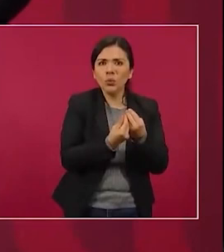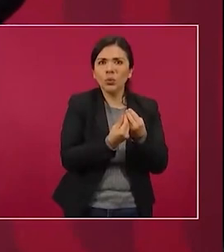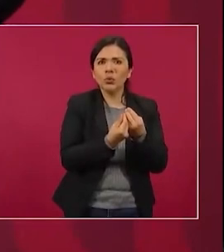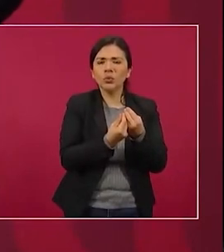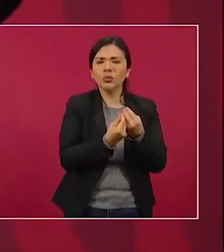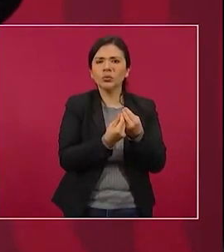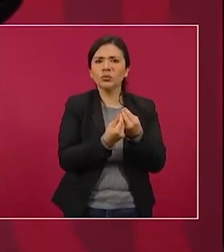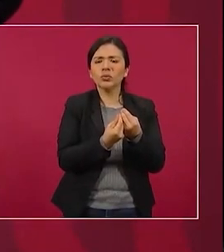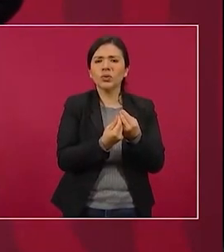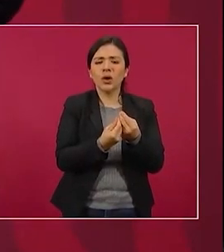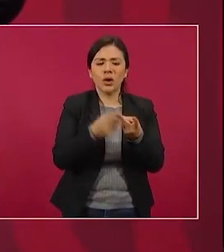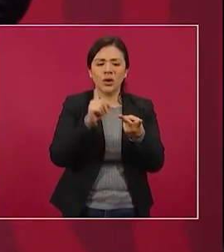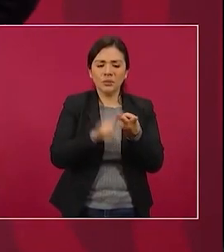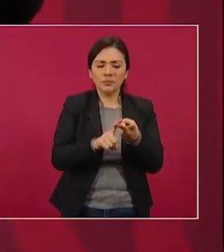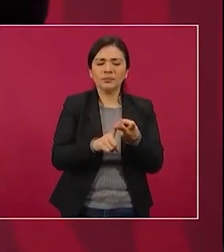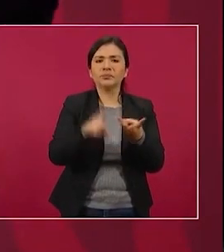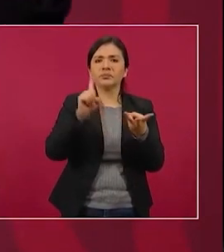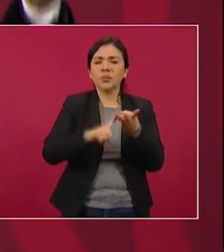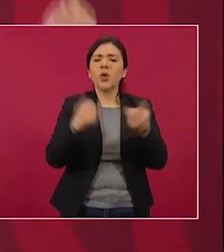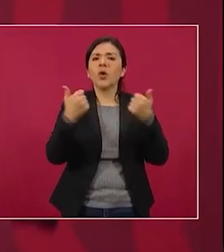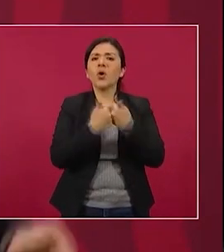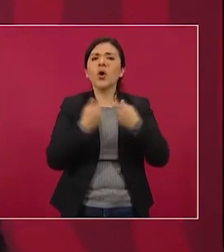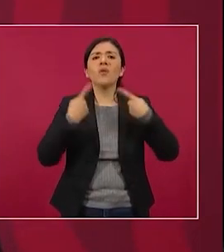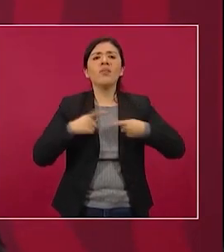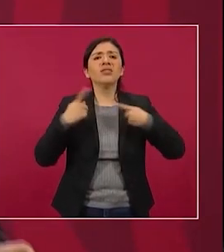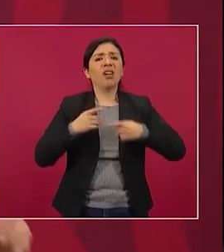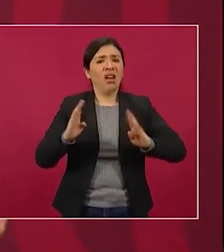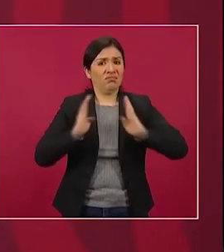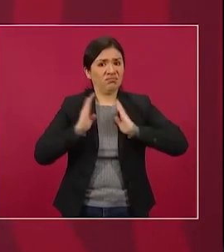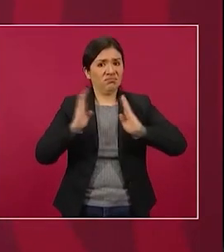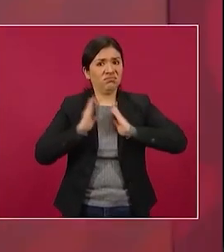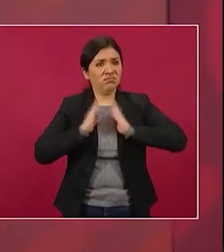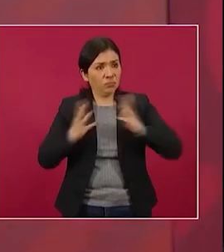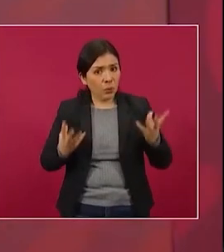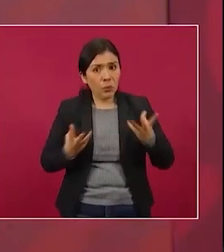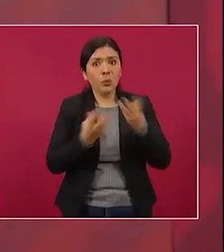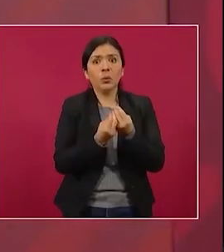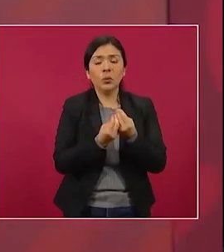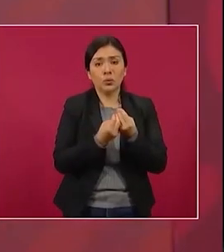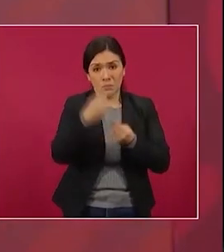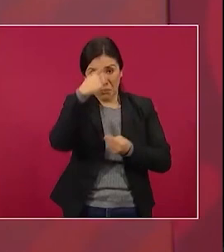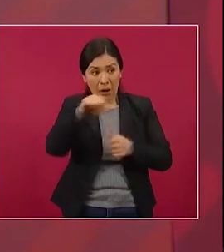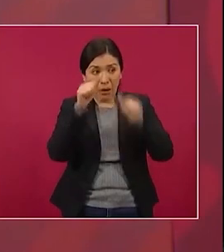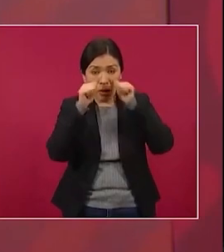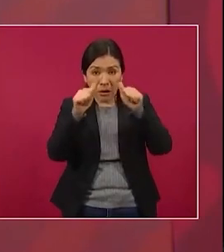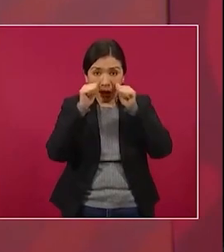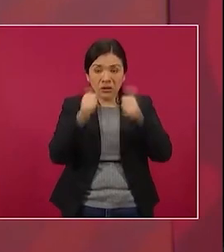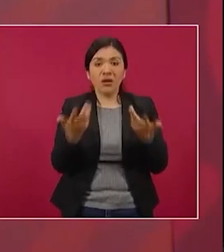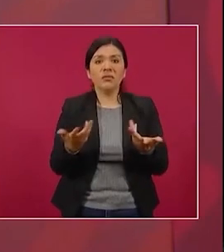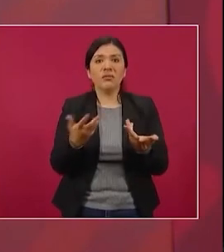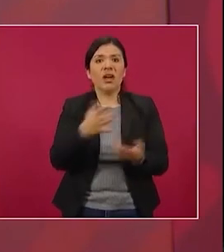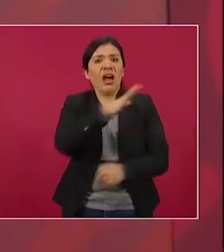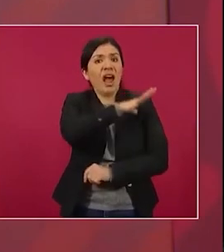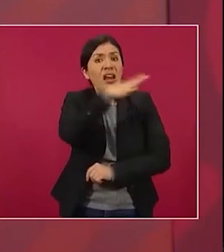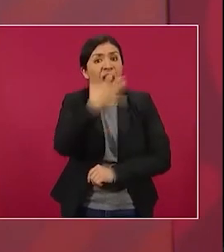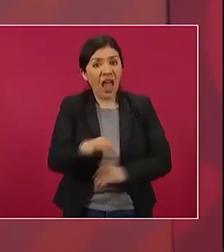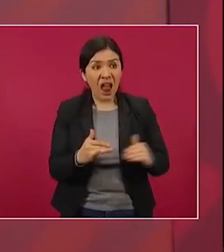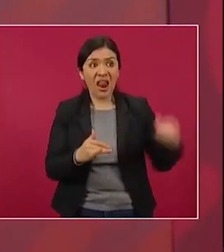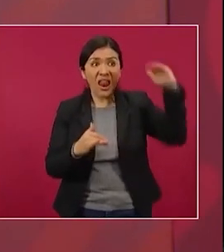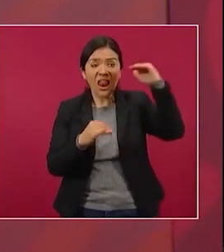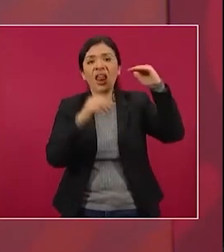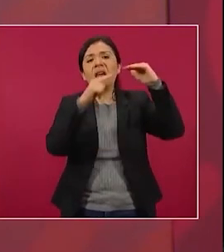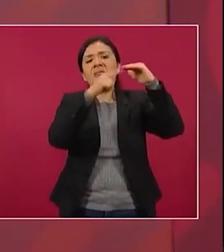Tenían oficiales del Ejército, de general hacia abajo.